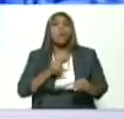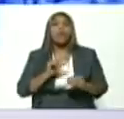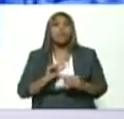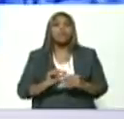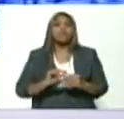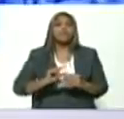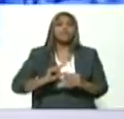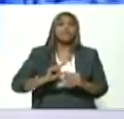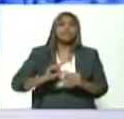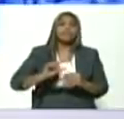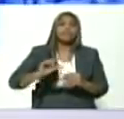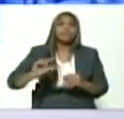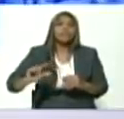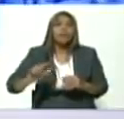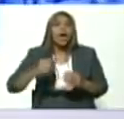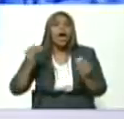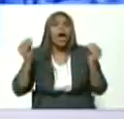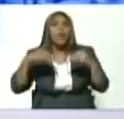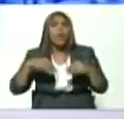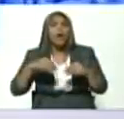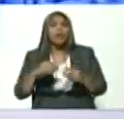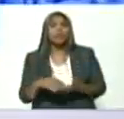más para la contratación colectiva verdad